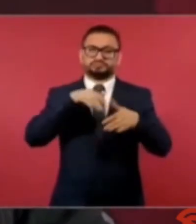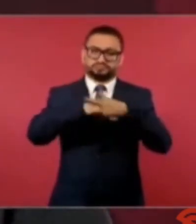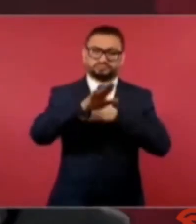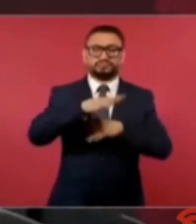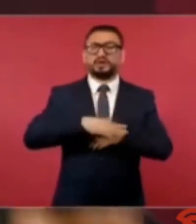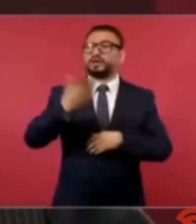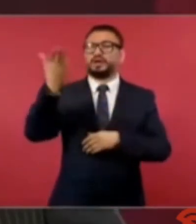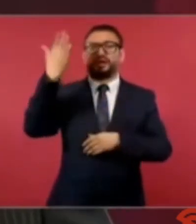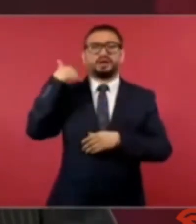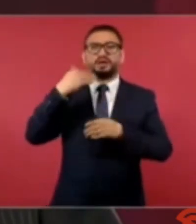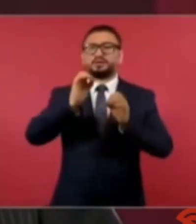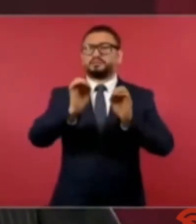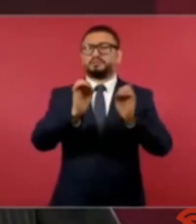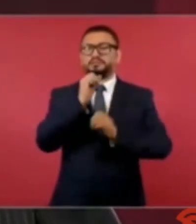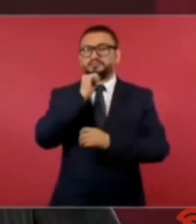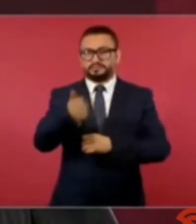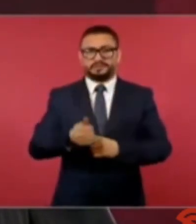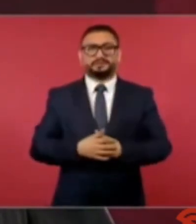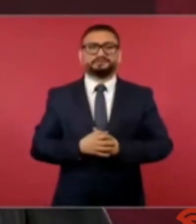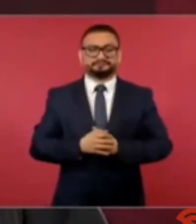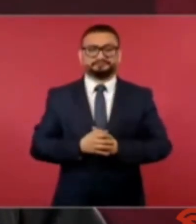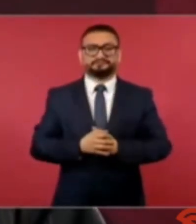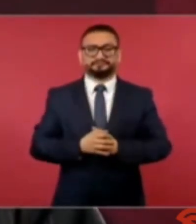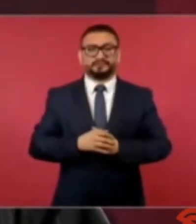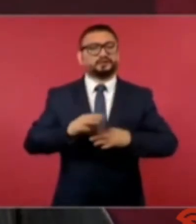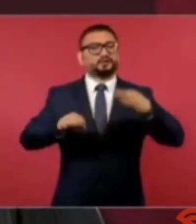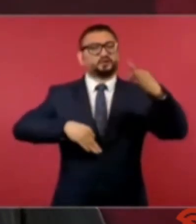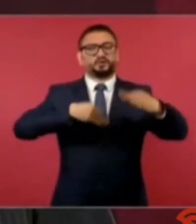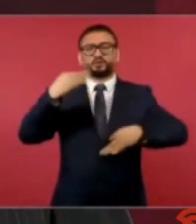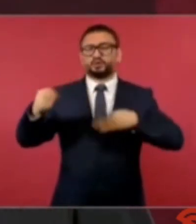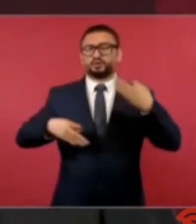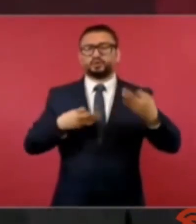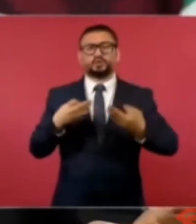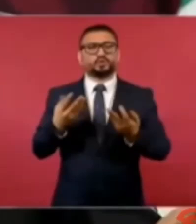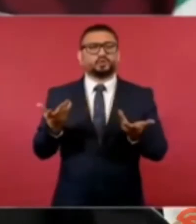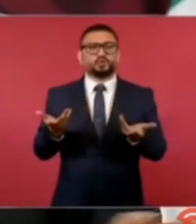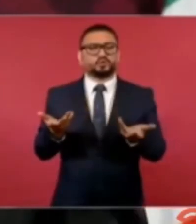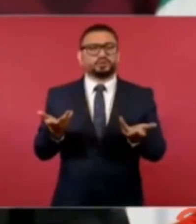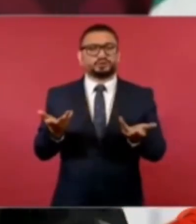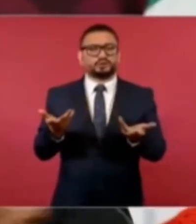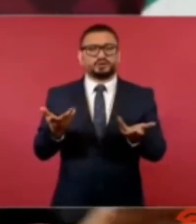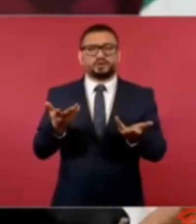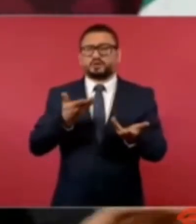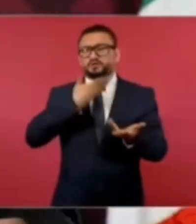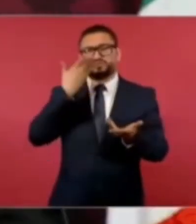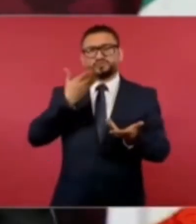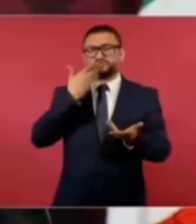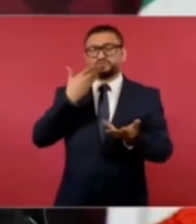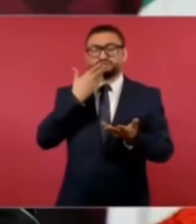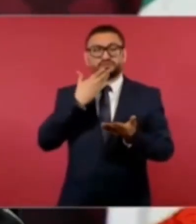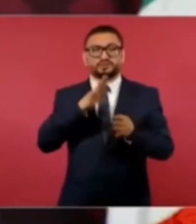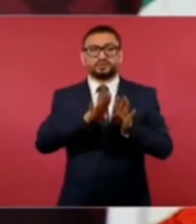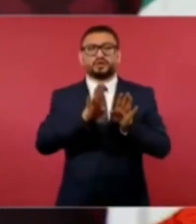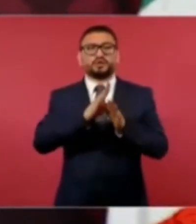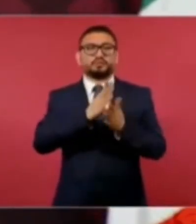Antes no había eso. todo era el poder entrar